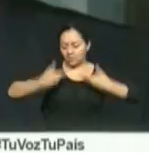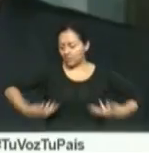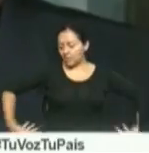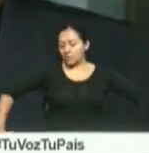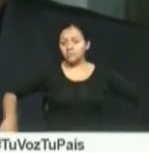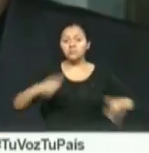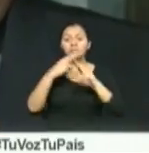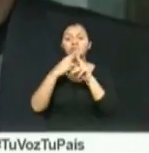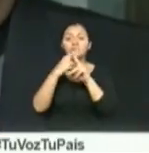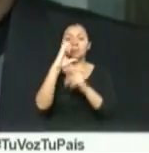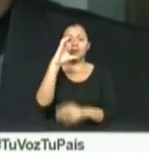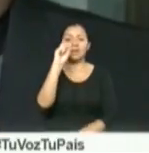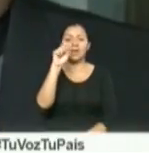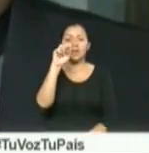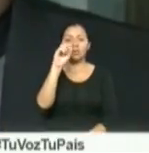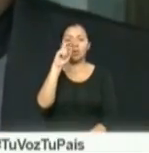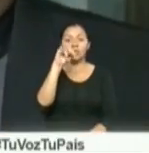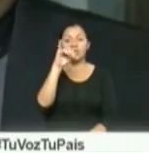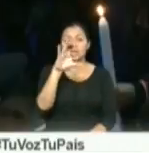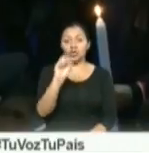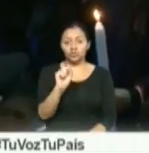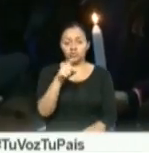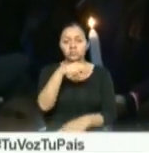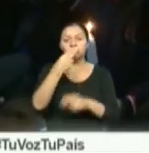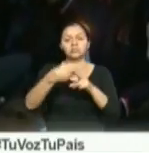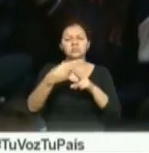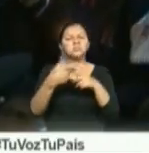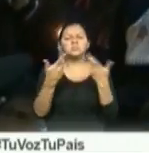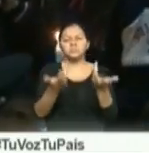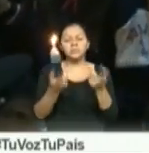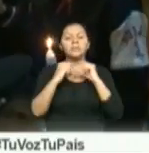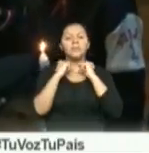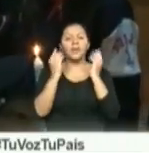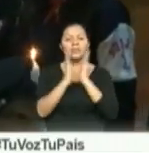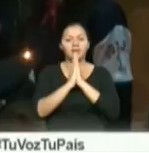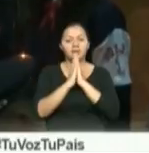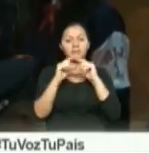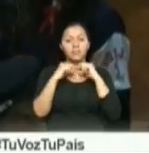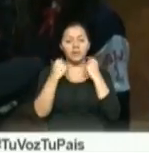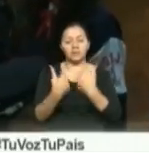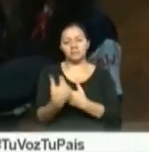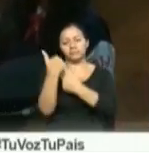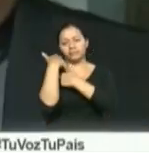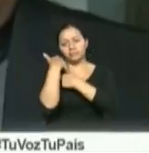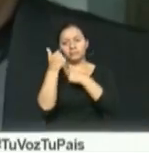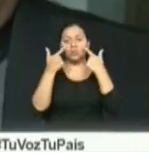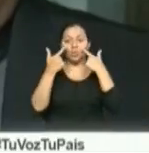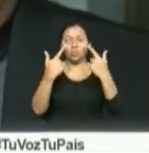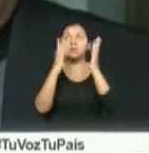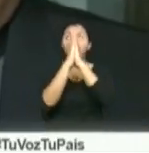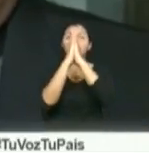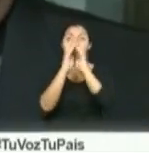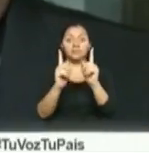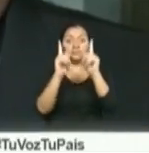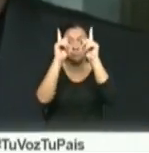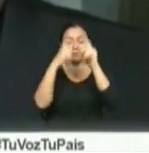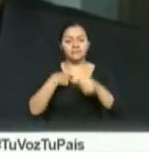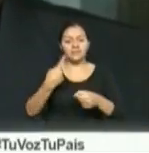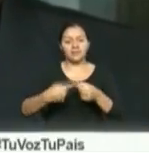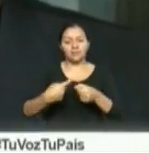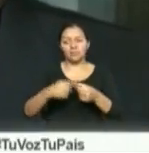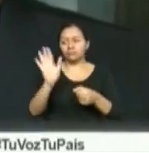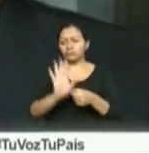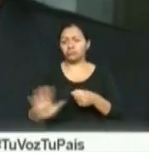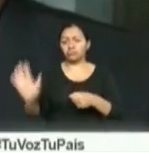Los canónigos, que son prácticamente estos sacerdotes que están a cargo aquí de la Catedral primada de Quito y del Ecuador,